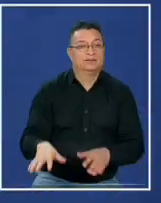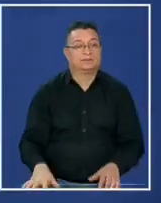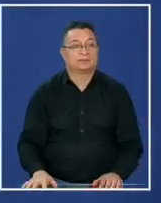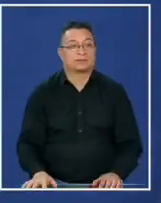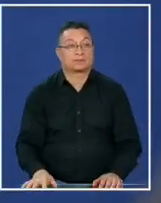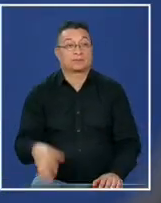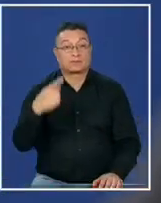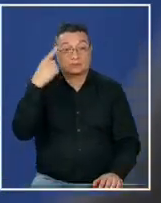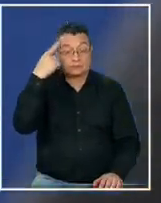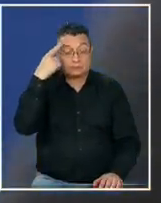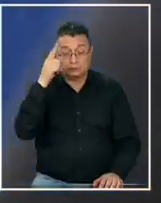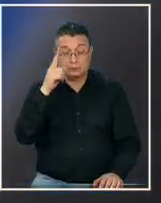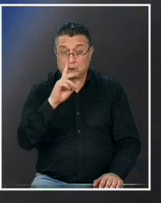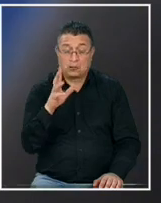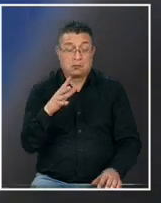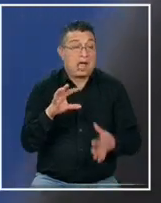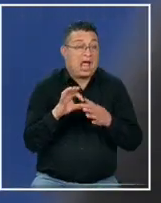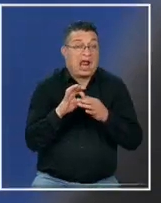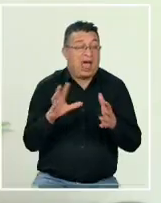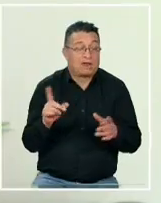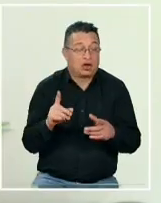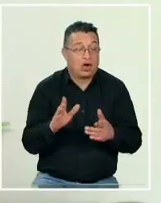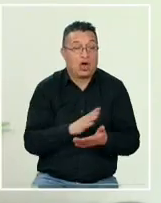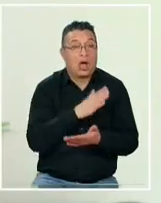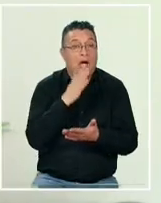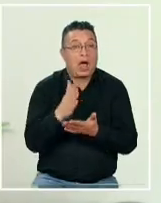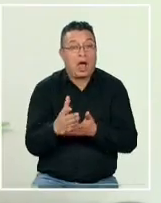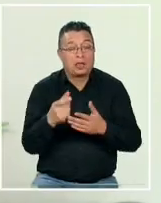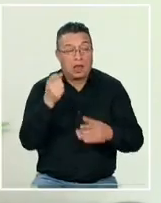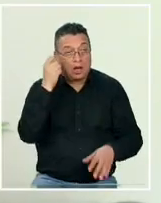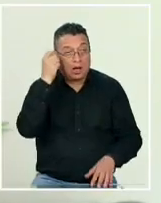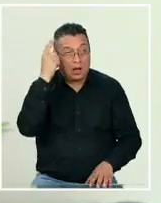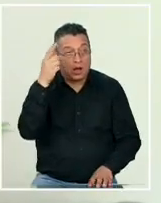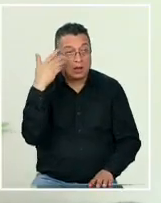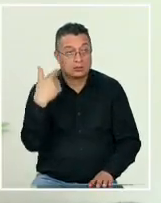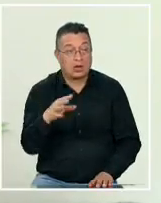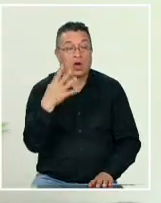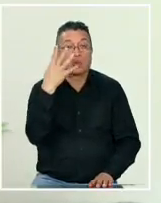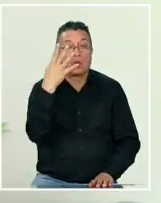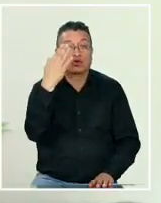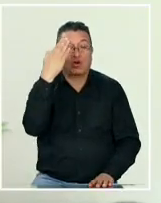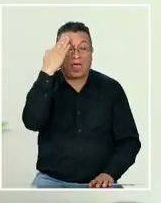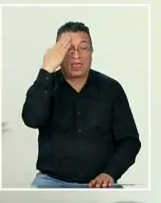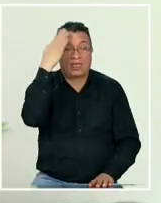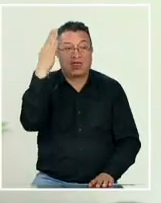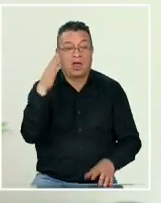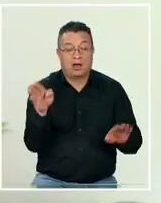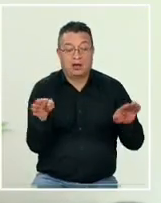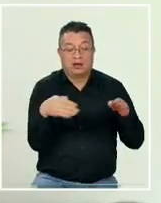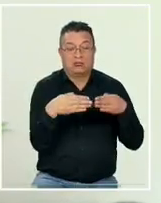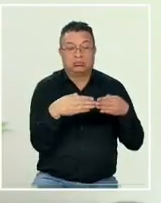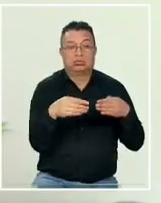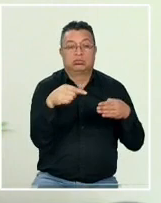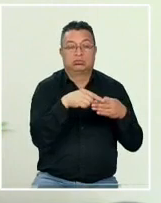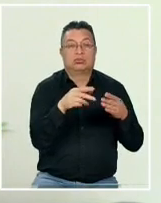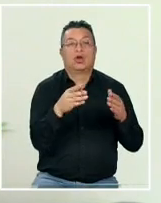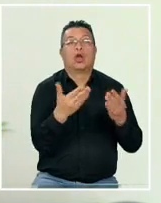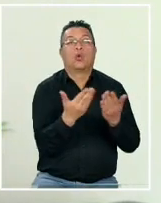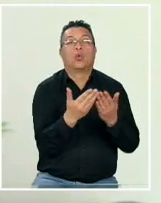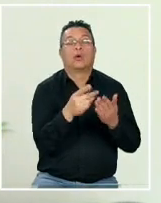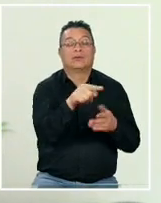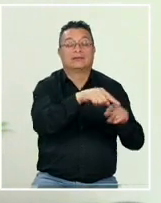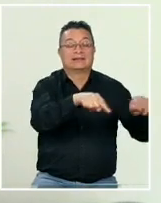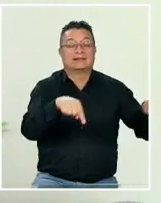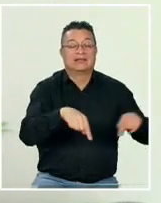pero no le vimos mayor gravedad hasta el día en que nos enteramos que llevaba cuatro días encerrado en la sala de profesores